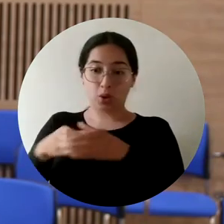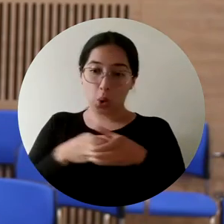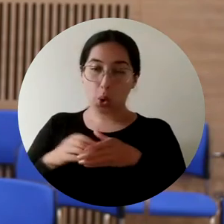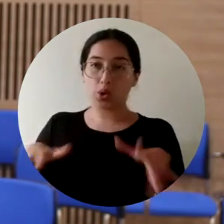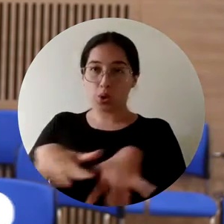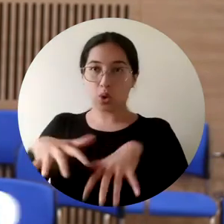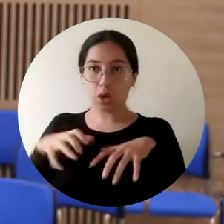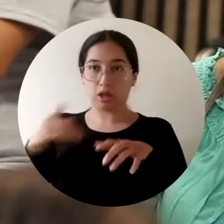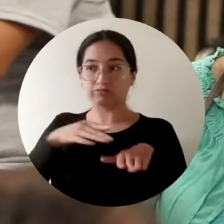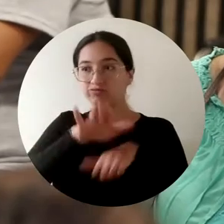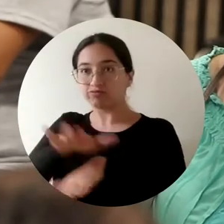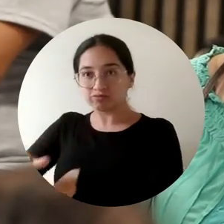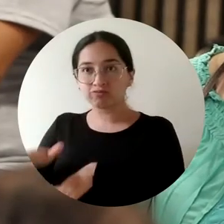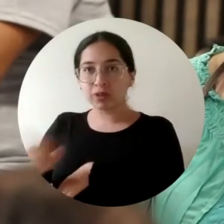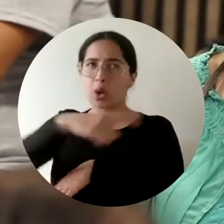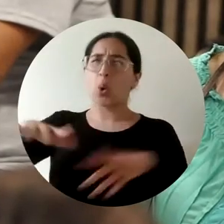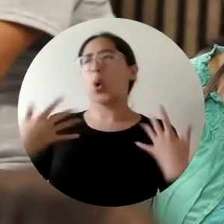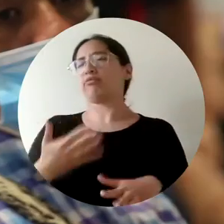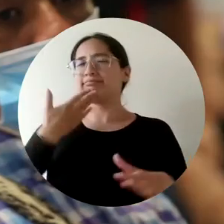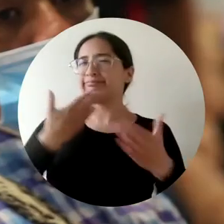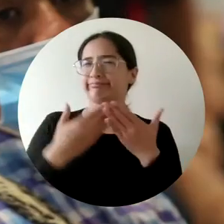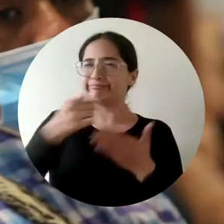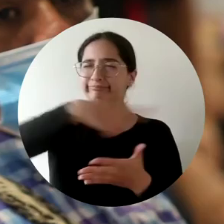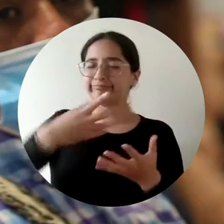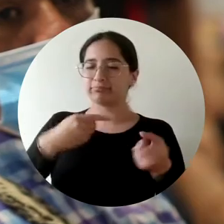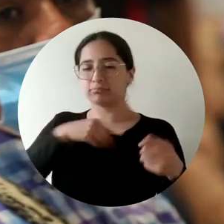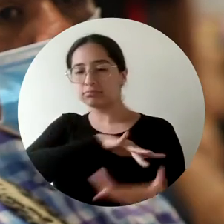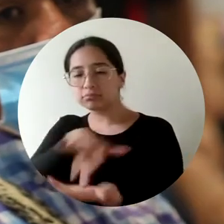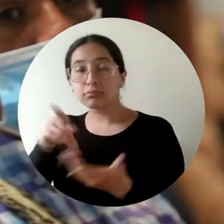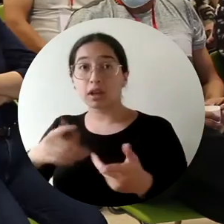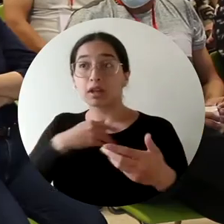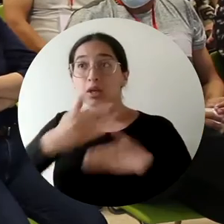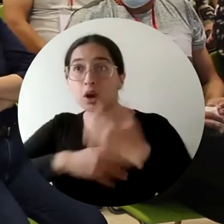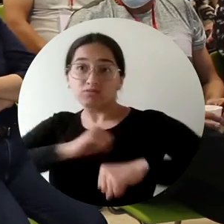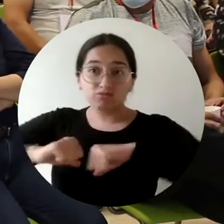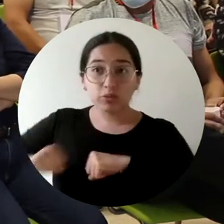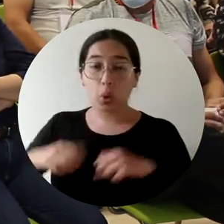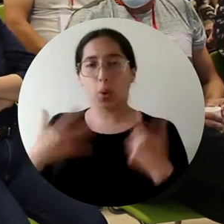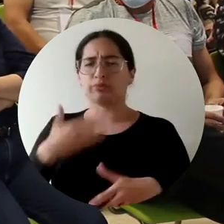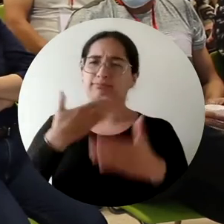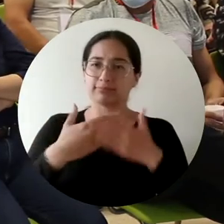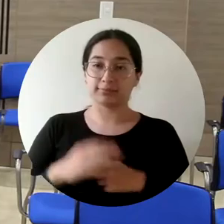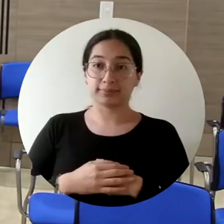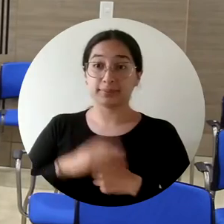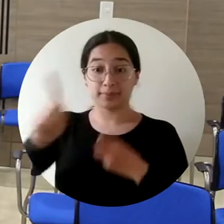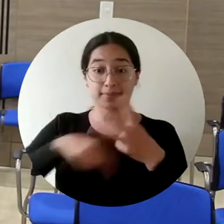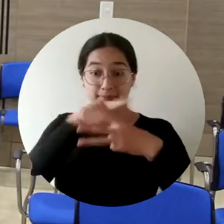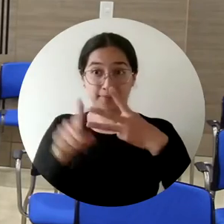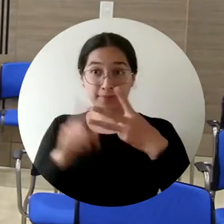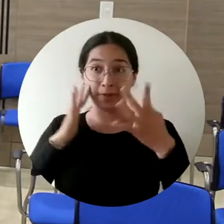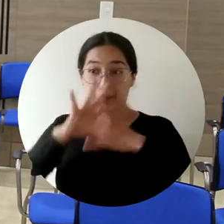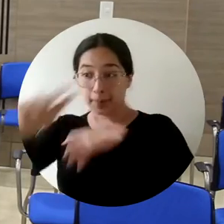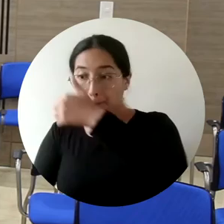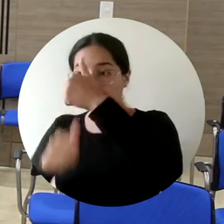Asamblea Nacional de Delegados, darles las gracias por la acogida que han dado a cada una de las 14 subdirectivas. El tener